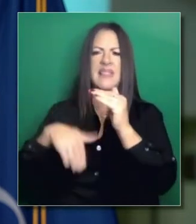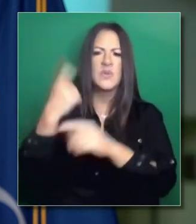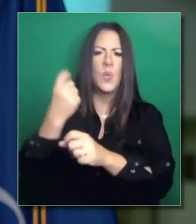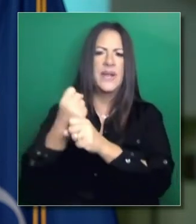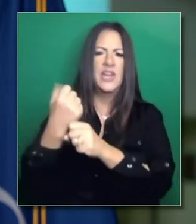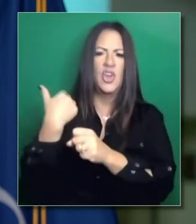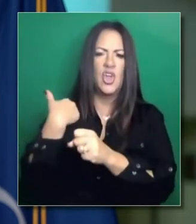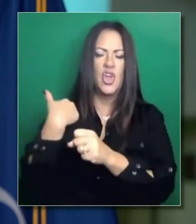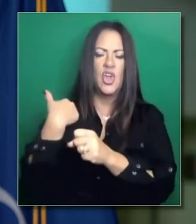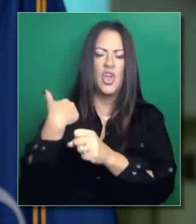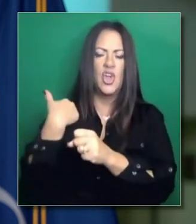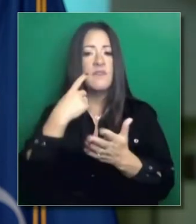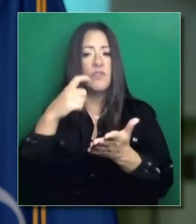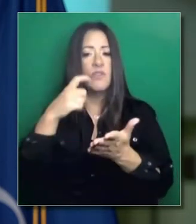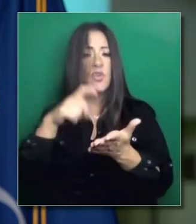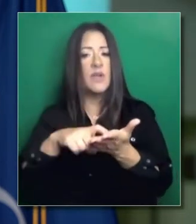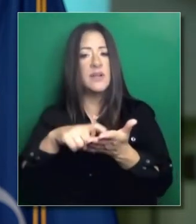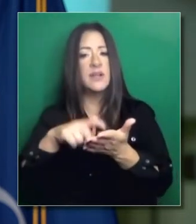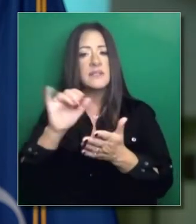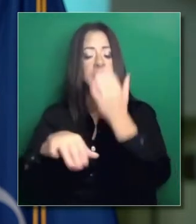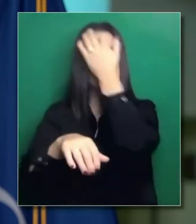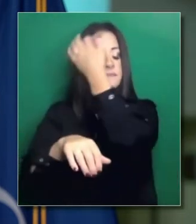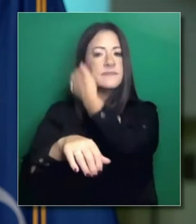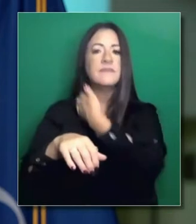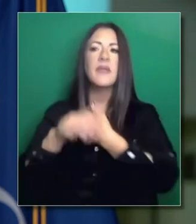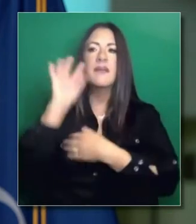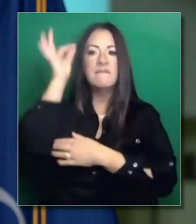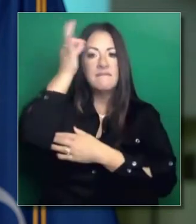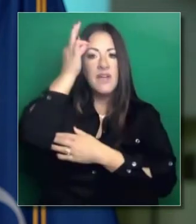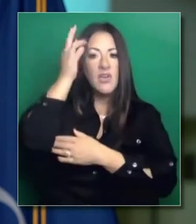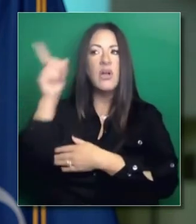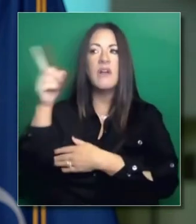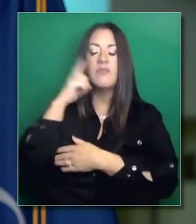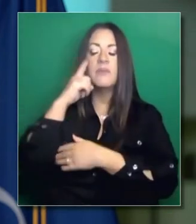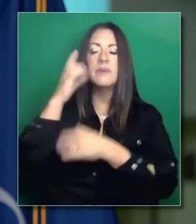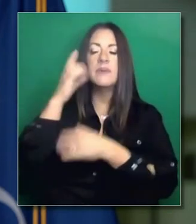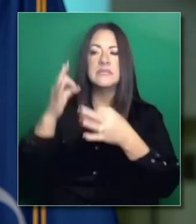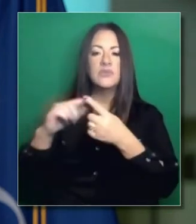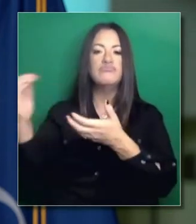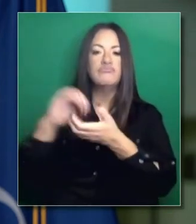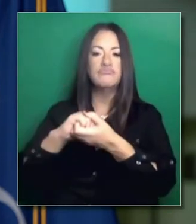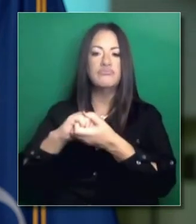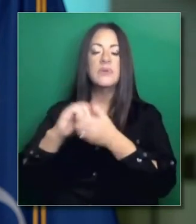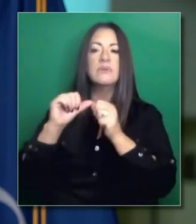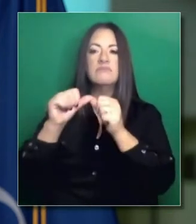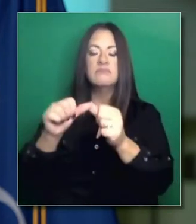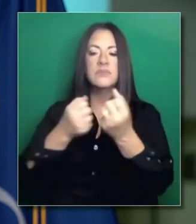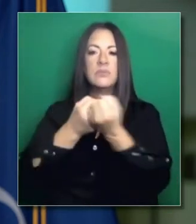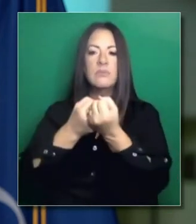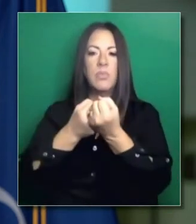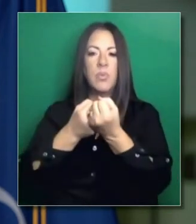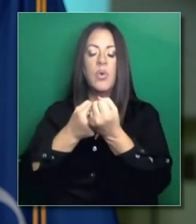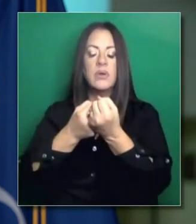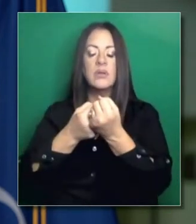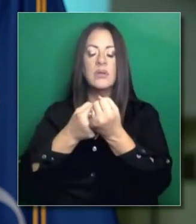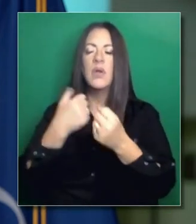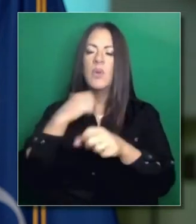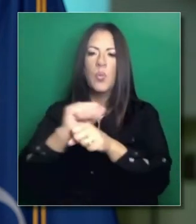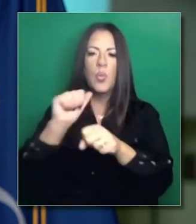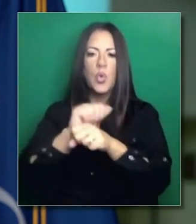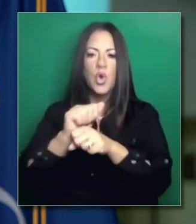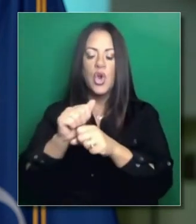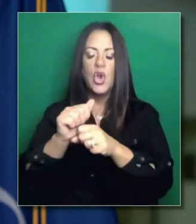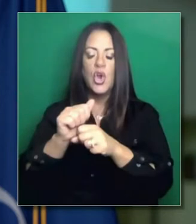de esto y aprecio que lo reconozca, que fue extendido por el gobierno federal trabajando con el gobierno de Biden. También hemos estado trabajando